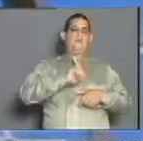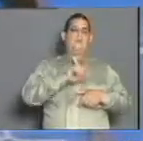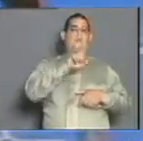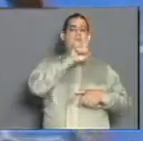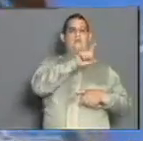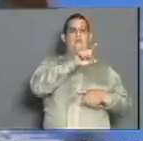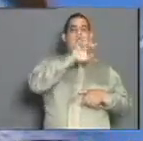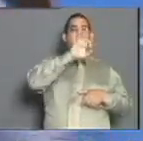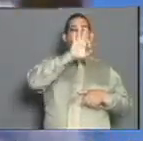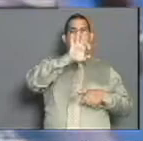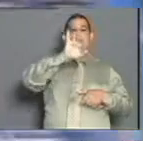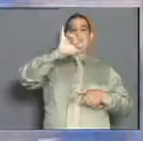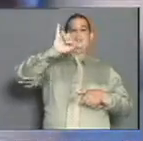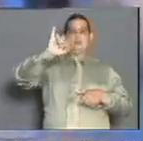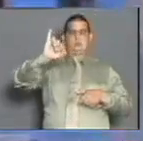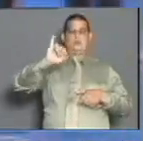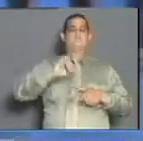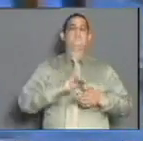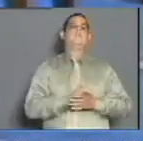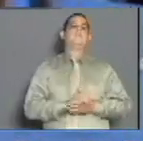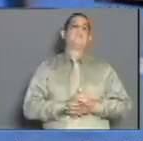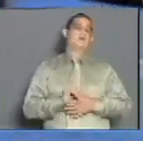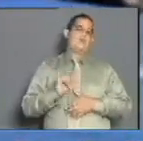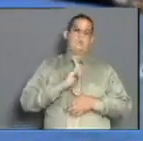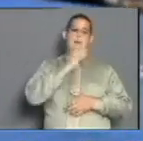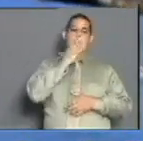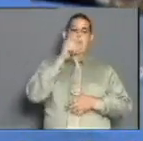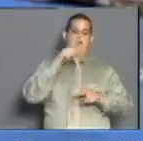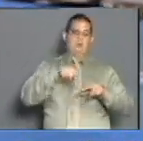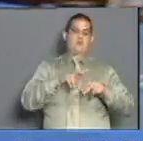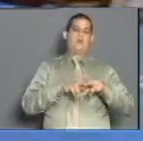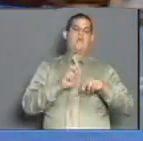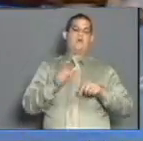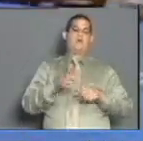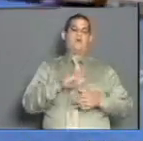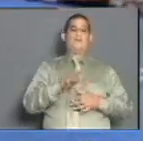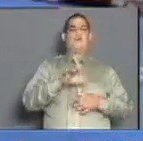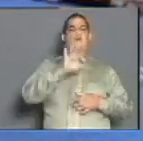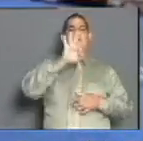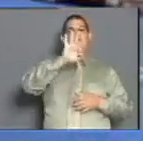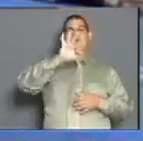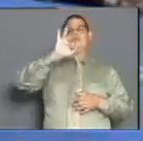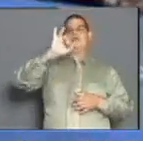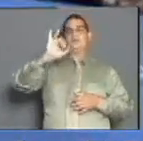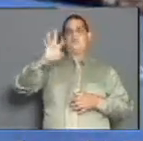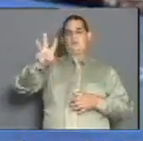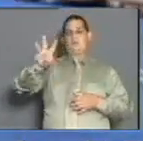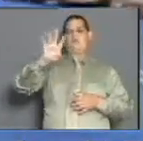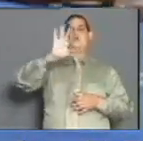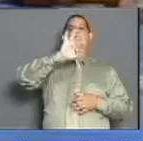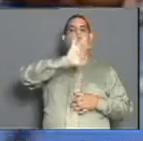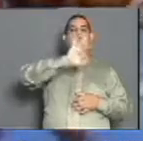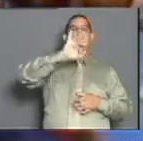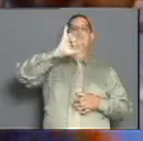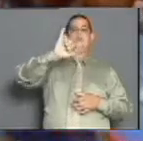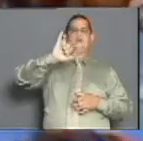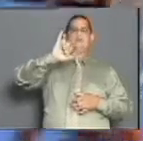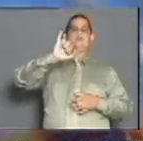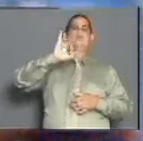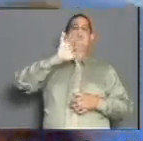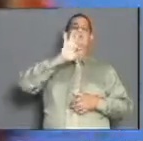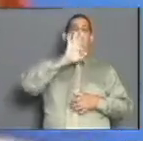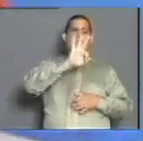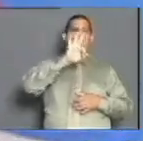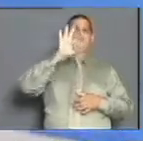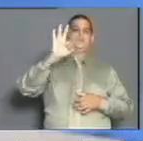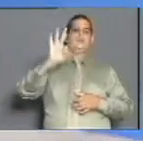1986. También fue el mejor deportista de Olguín en los años 83, 84, 85, 86 y